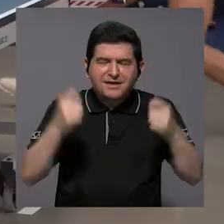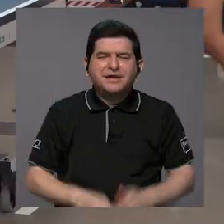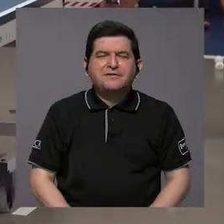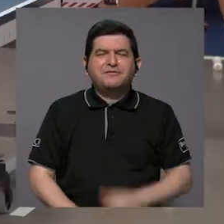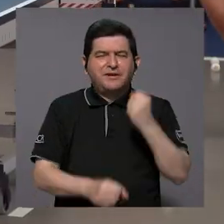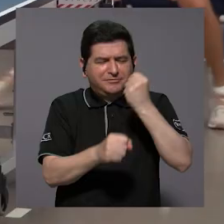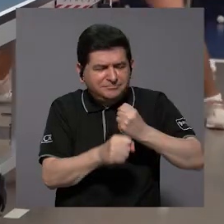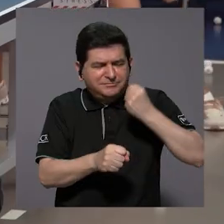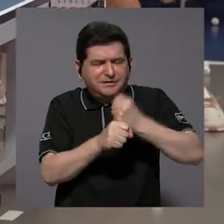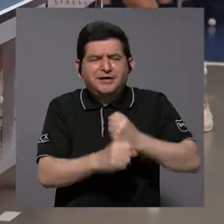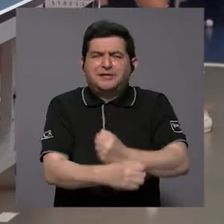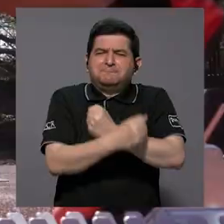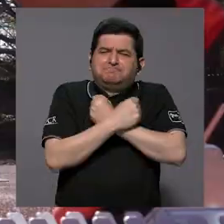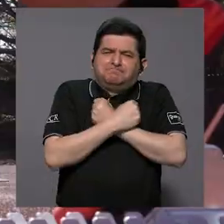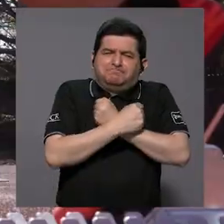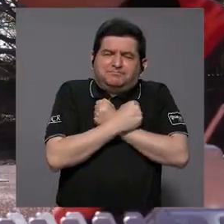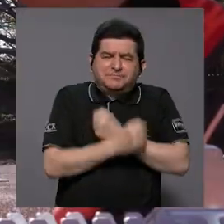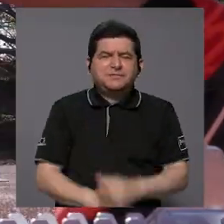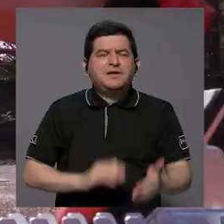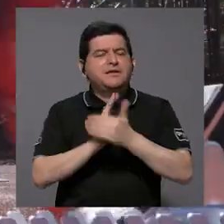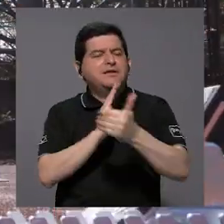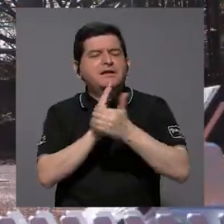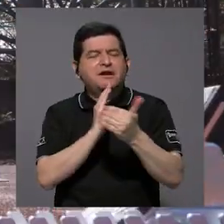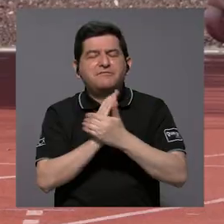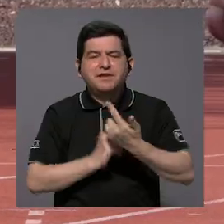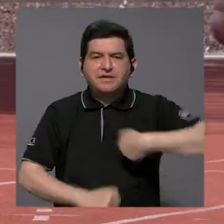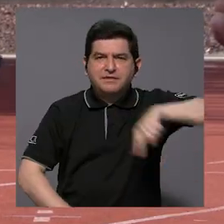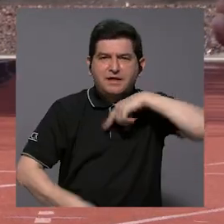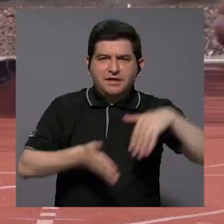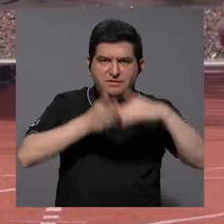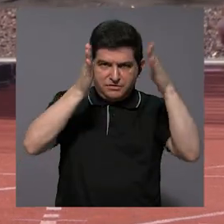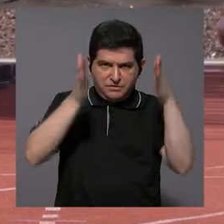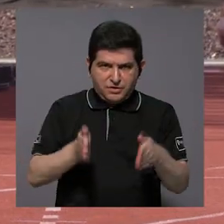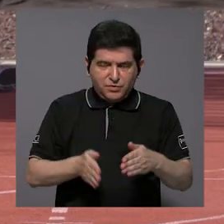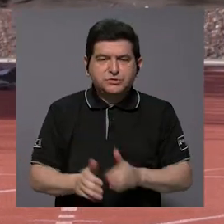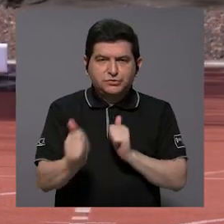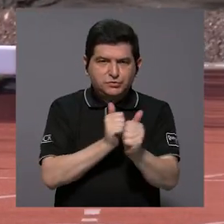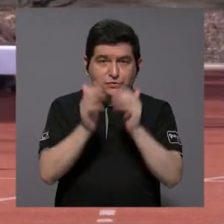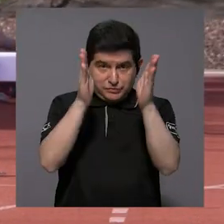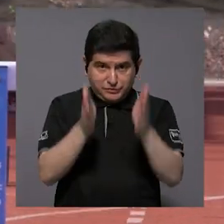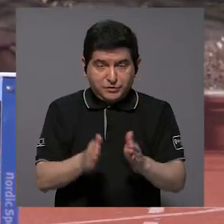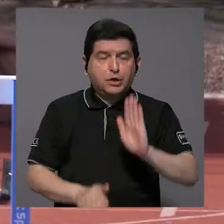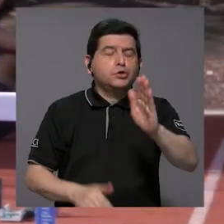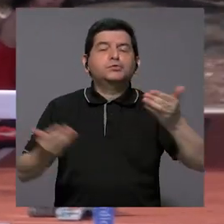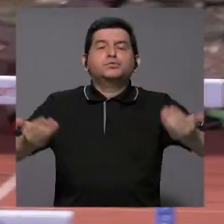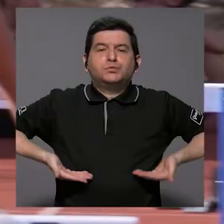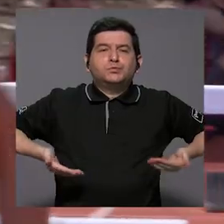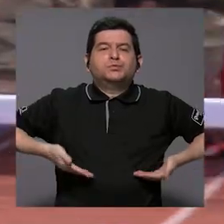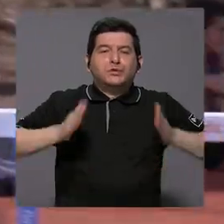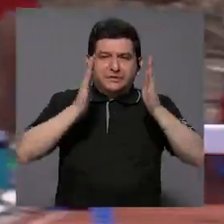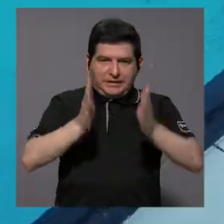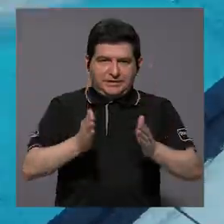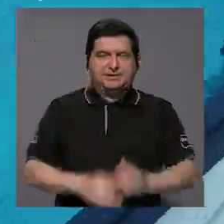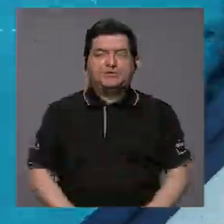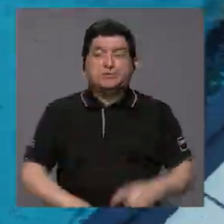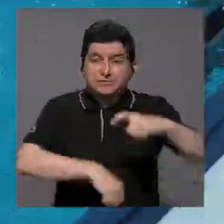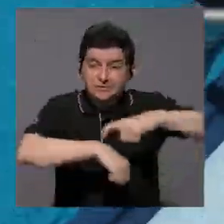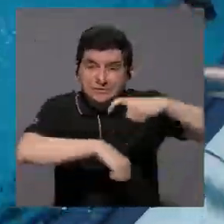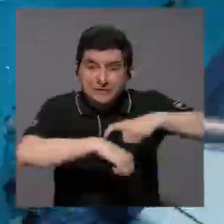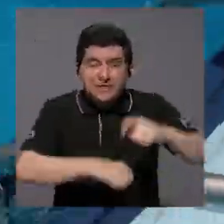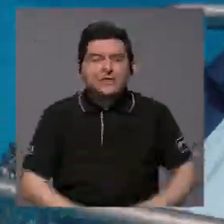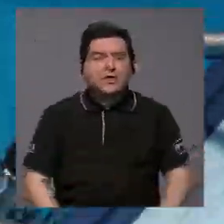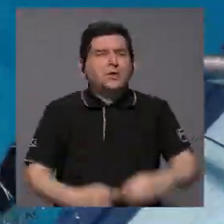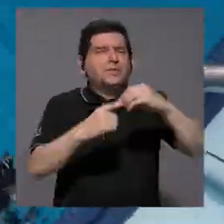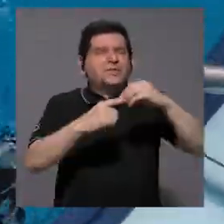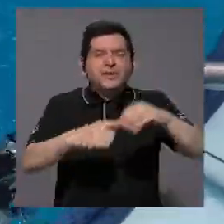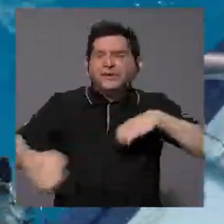a la dedicación, la pasión y el talento de nuestros estudiantes, atletas y sus entrenadores. Es un momento